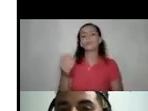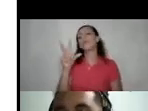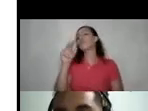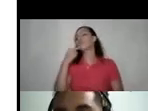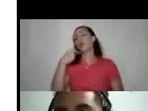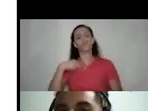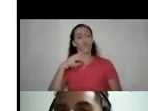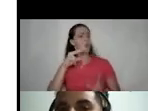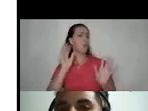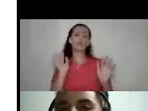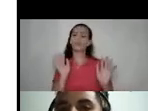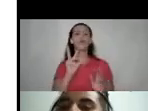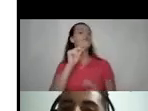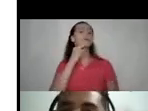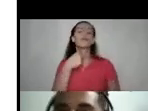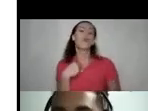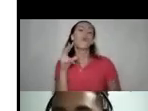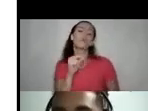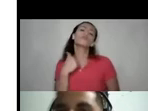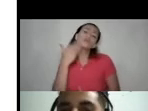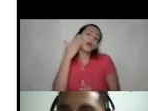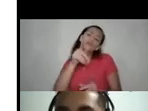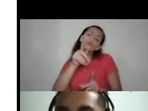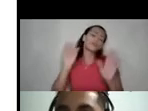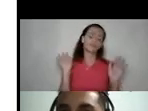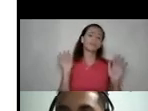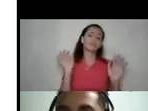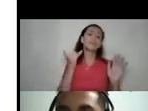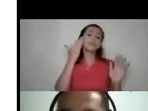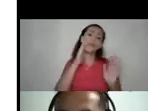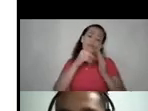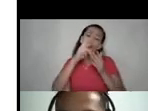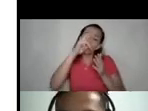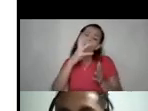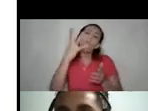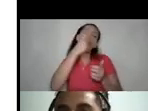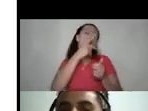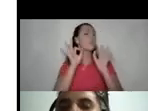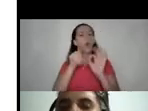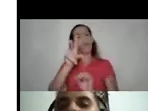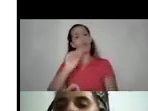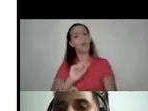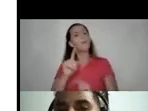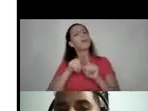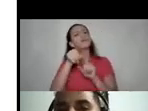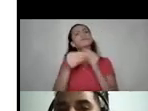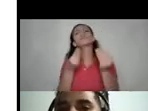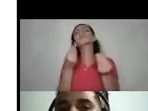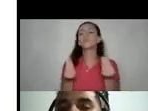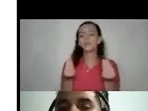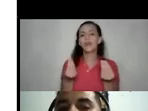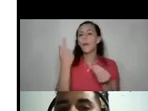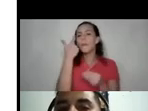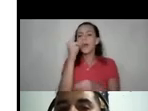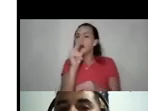no no diga yo no ya sabemos que usted no ya sabemos que usted no con todo respeto muy lindo muy bien pero ¿qué está haciendo usted para no